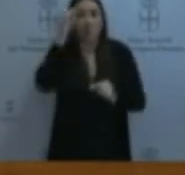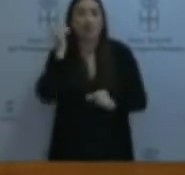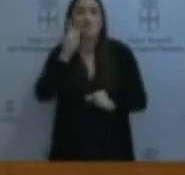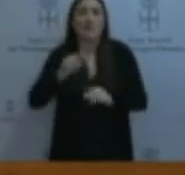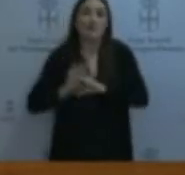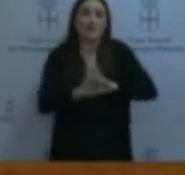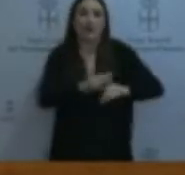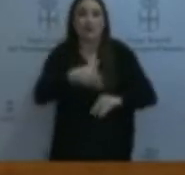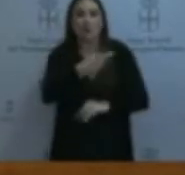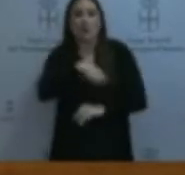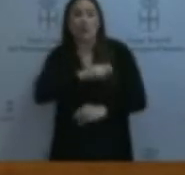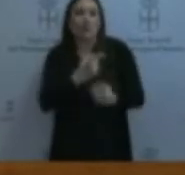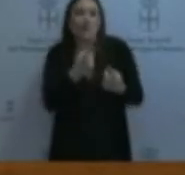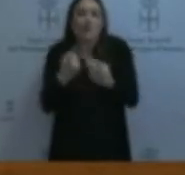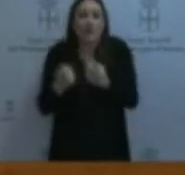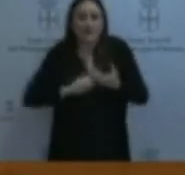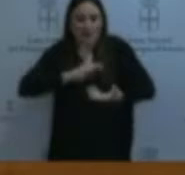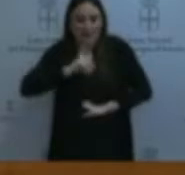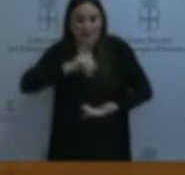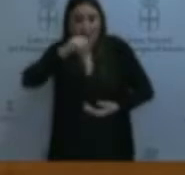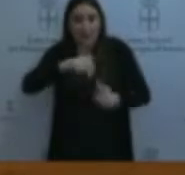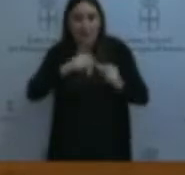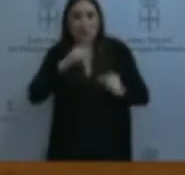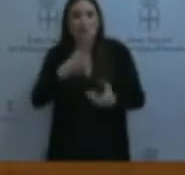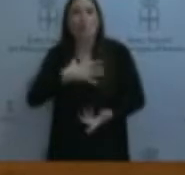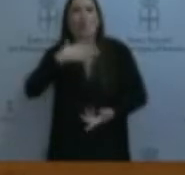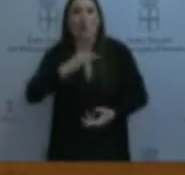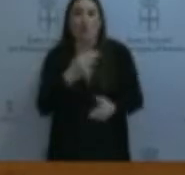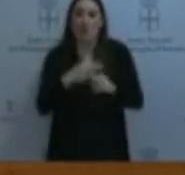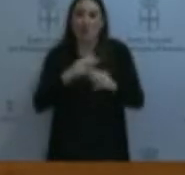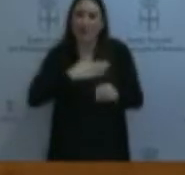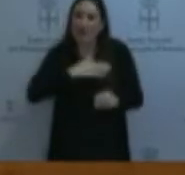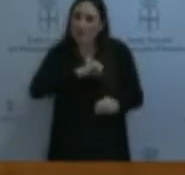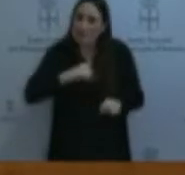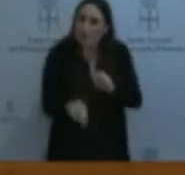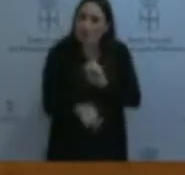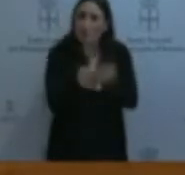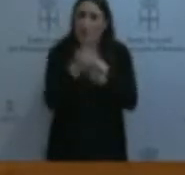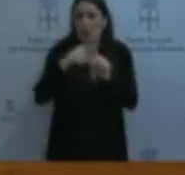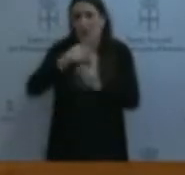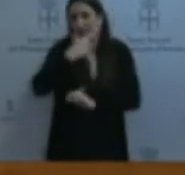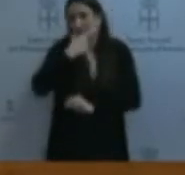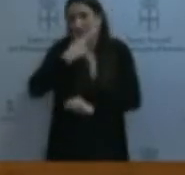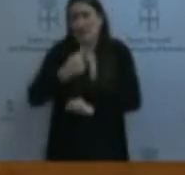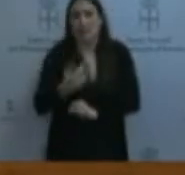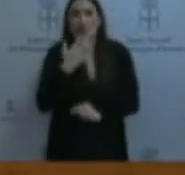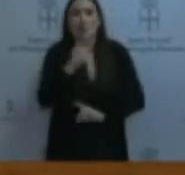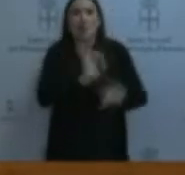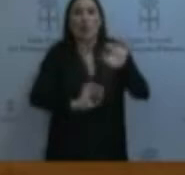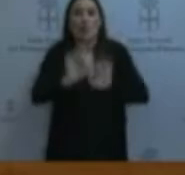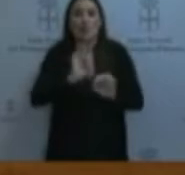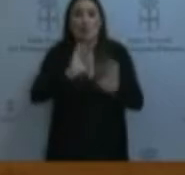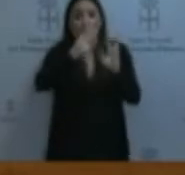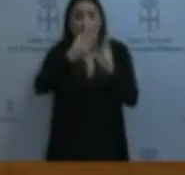con lo que uno echa de menos la capacidad de esta comunidad para poder desarrollar políticas propias en cosas tan sencillas como estas, la organización de una administración de